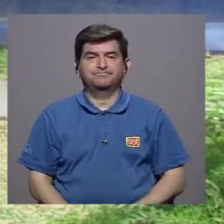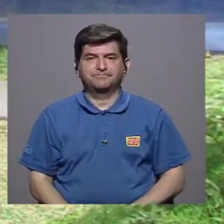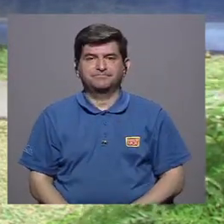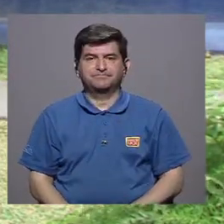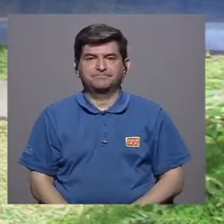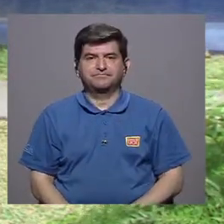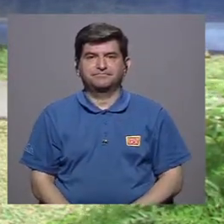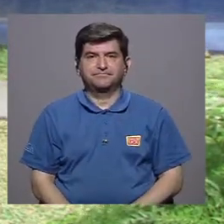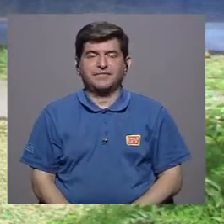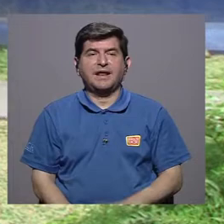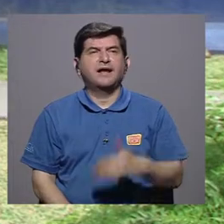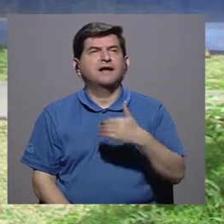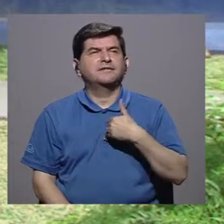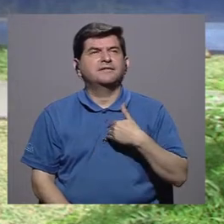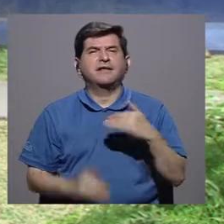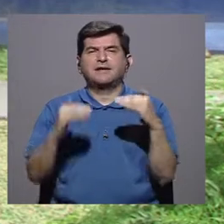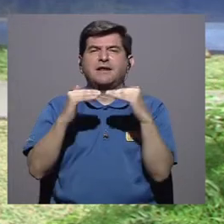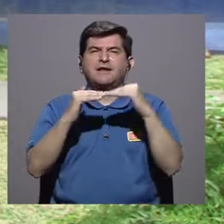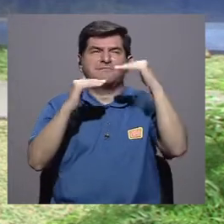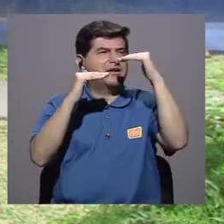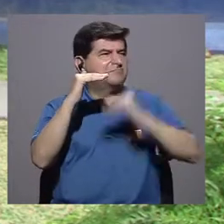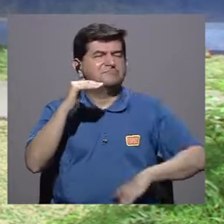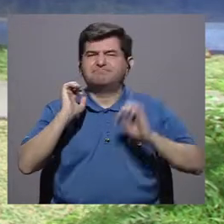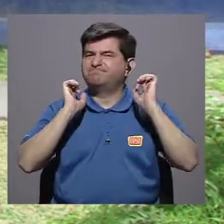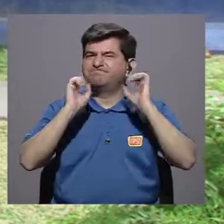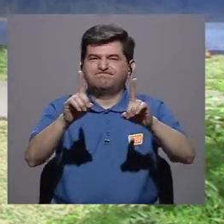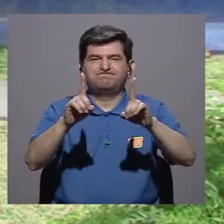tienen un nivel bajo educativo,